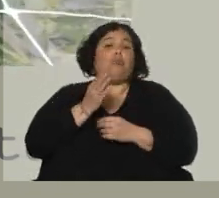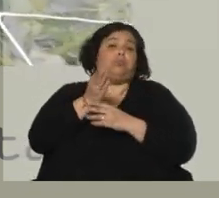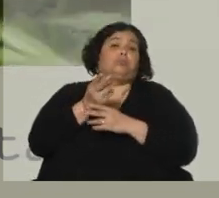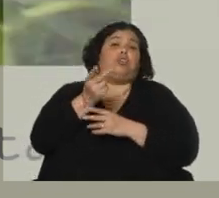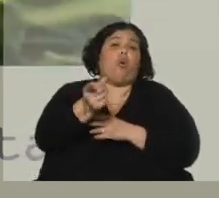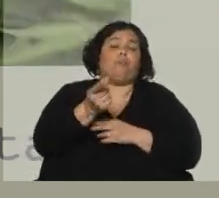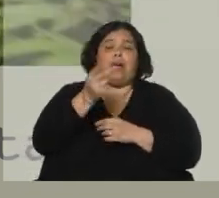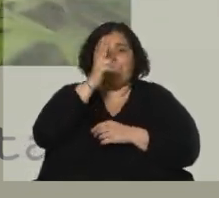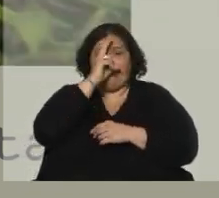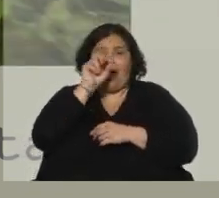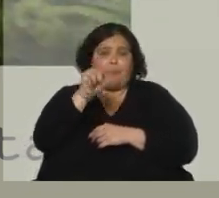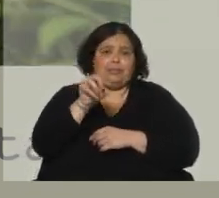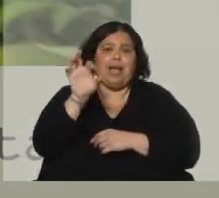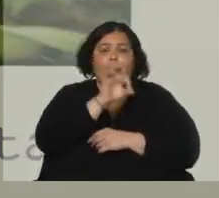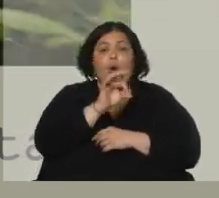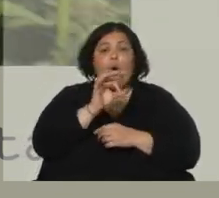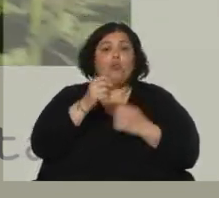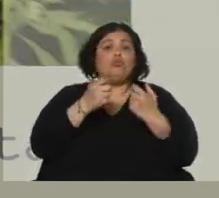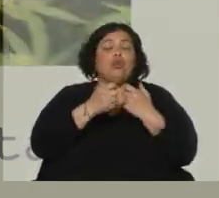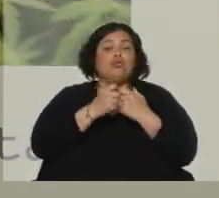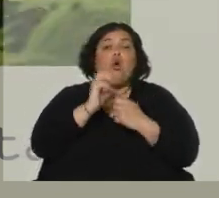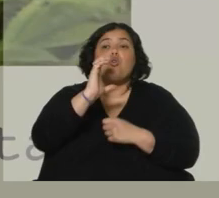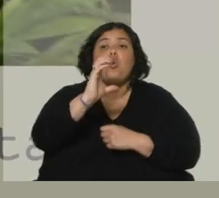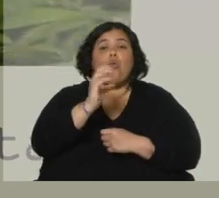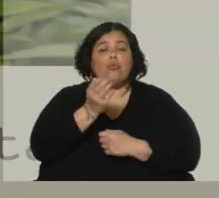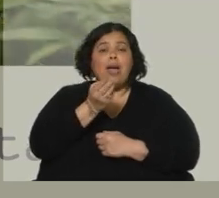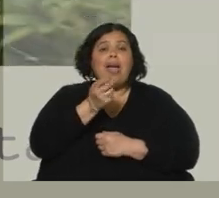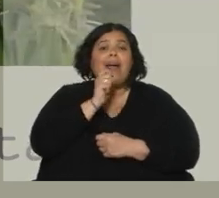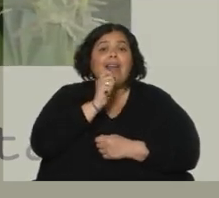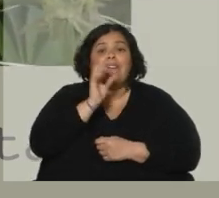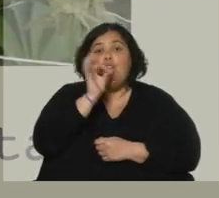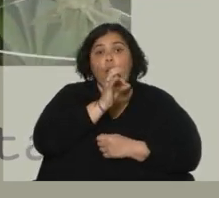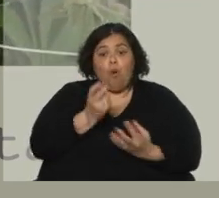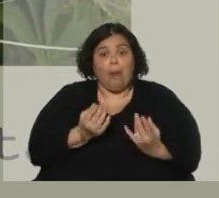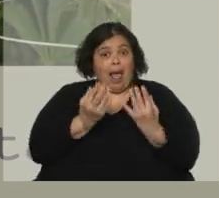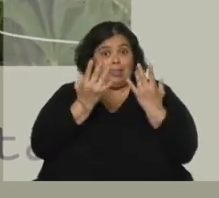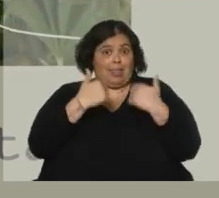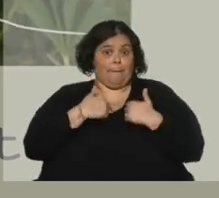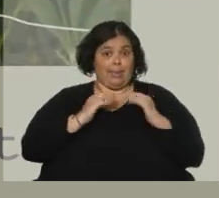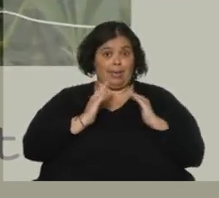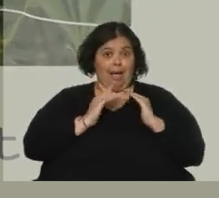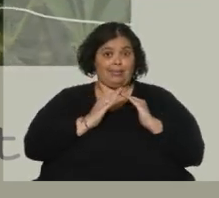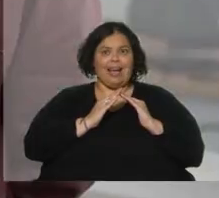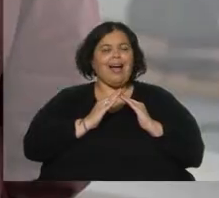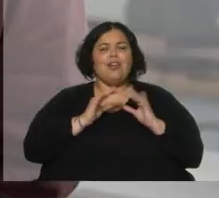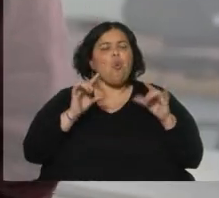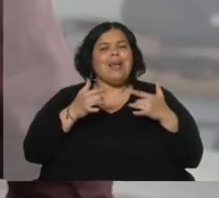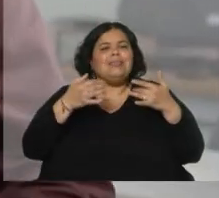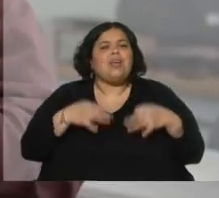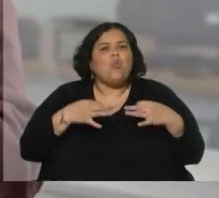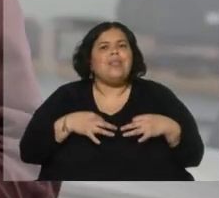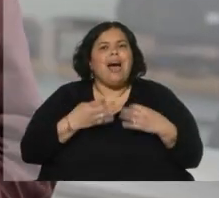incluso asociándose a un club de cannabis o cultivando en su casa. De esa manera no puede asegurarse lo que tiene que ver con la,